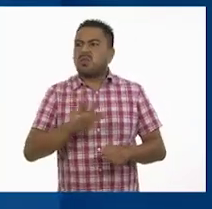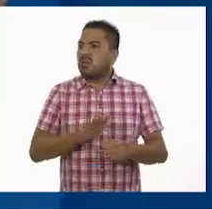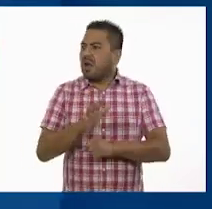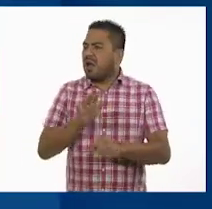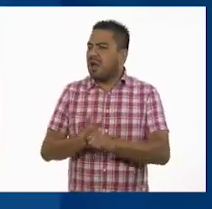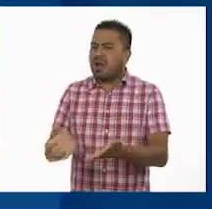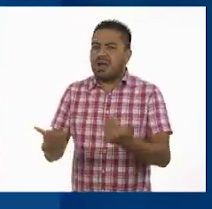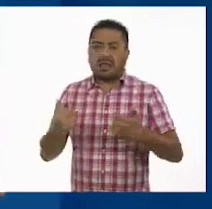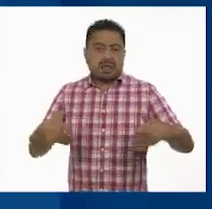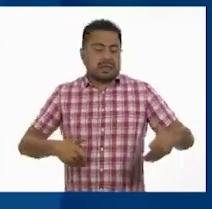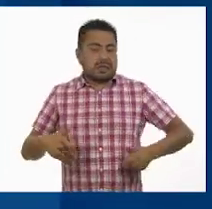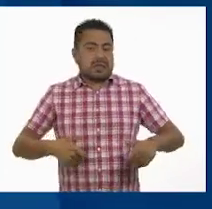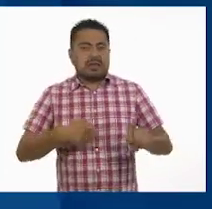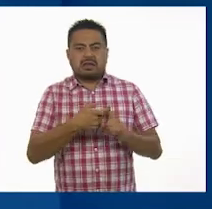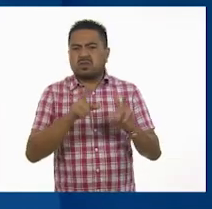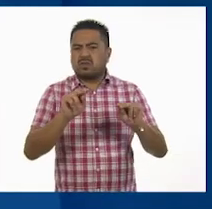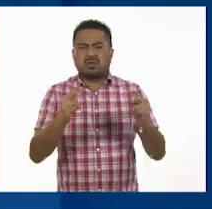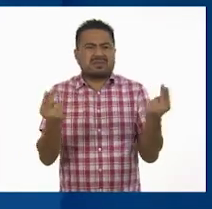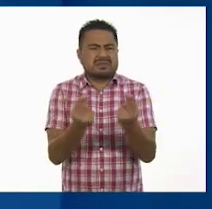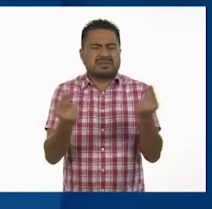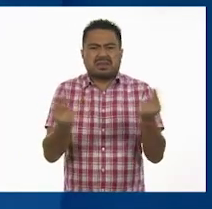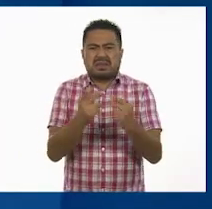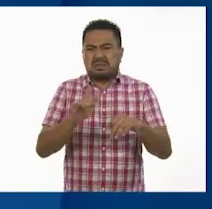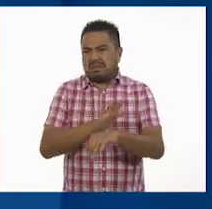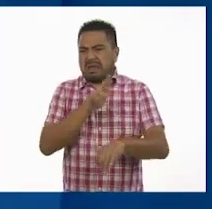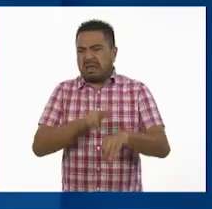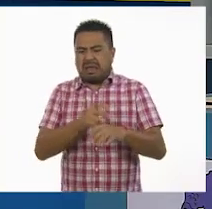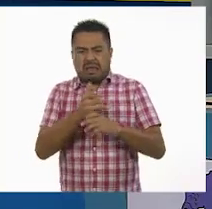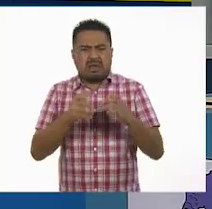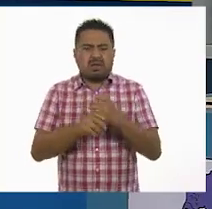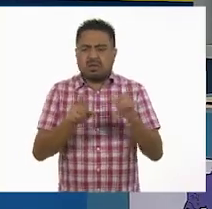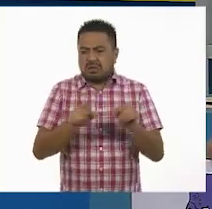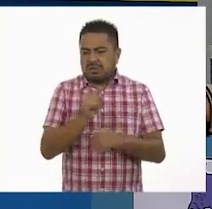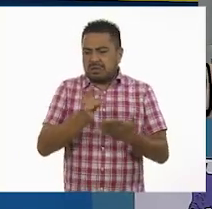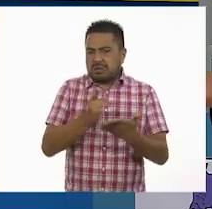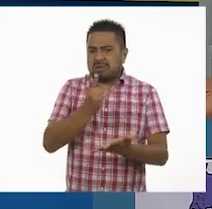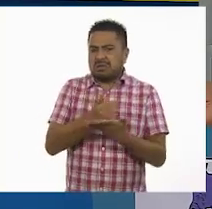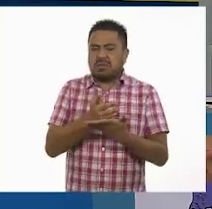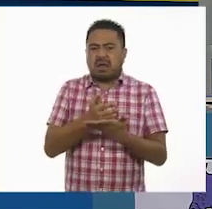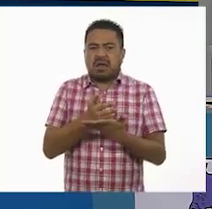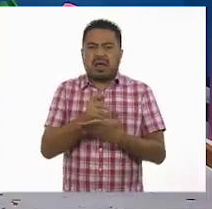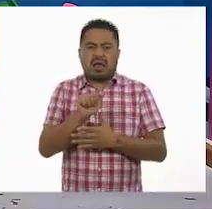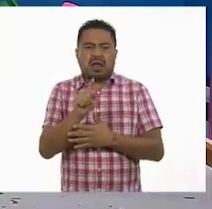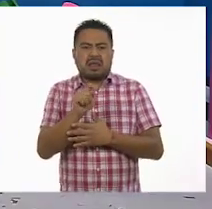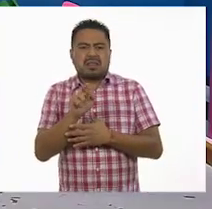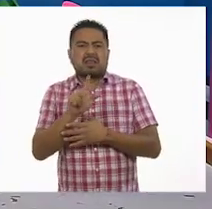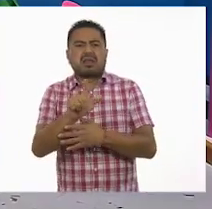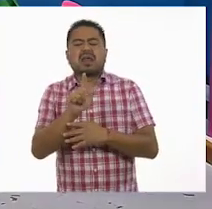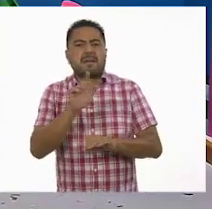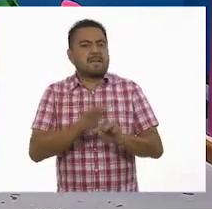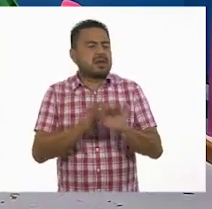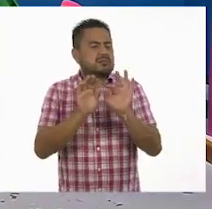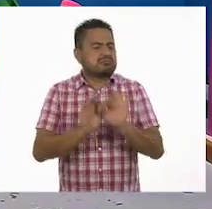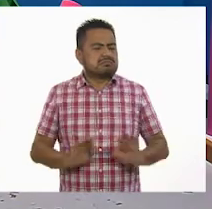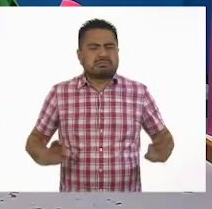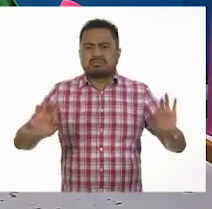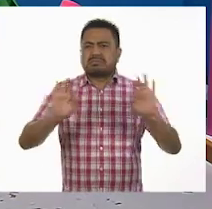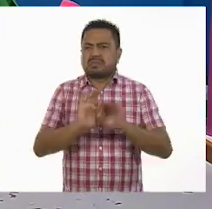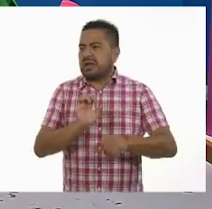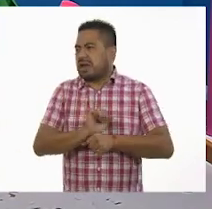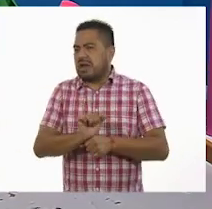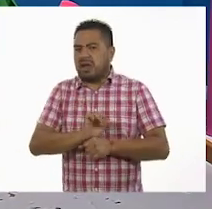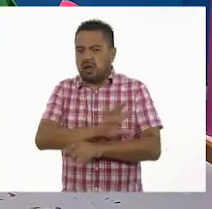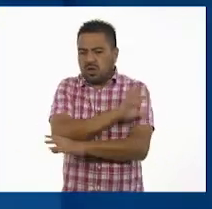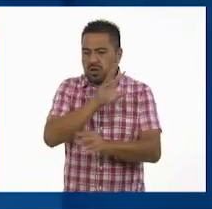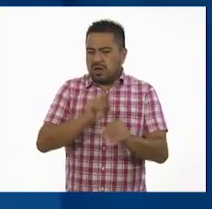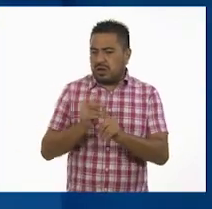Que es un teatro que no necesitamos gran cosa. Necesitamos solamente nuestros atriles. Y lo más importante y el protagonista